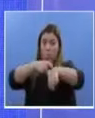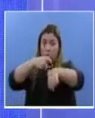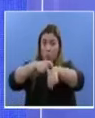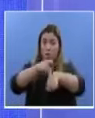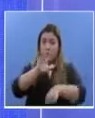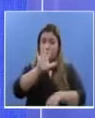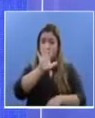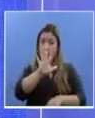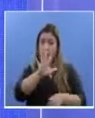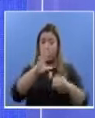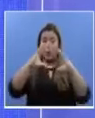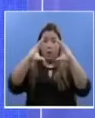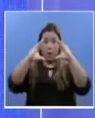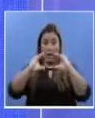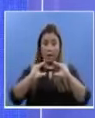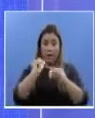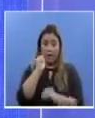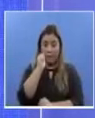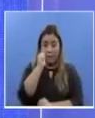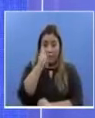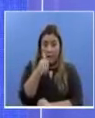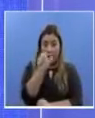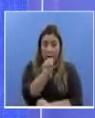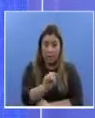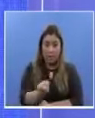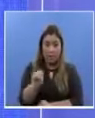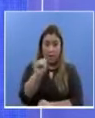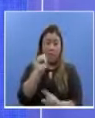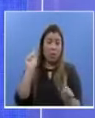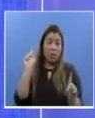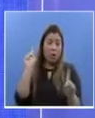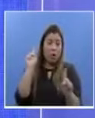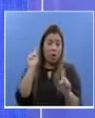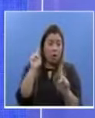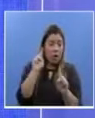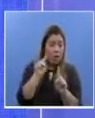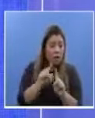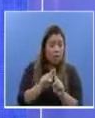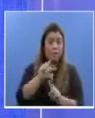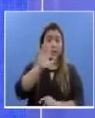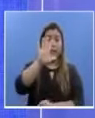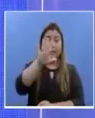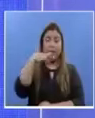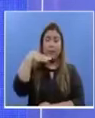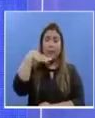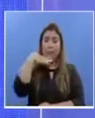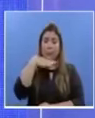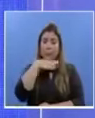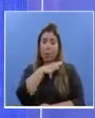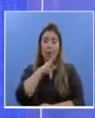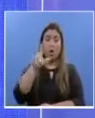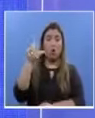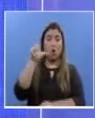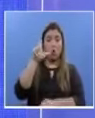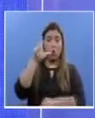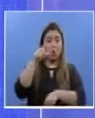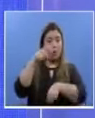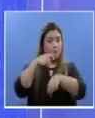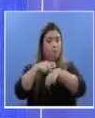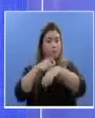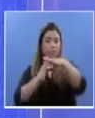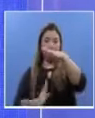5 de la tarde de mañana sábado, hasta las 5 de la mañana del día lunes,